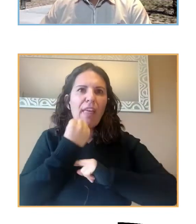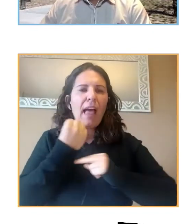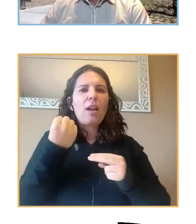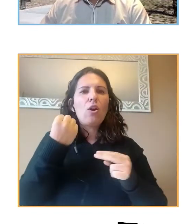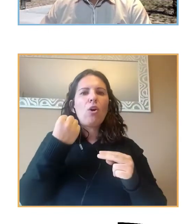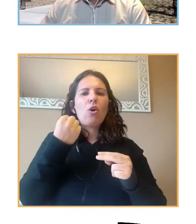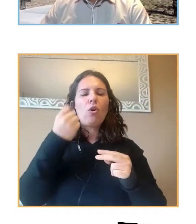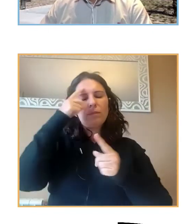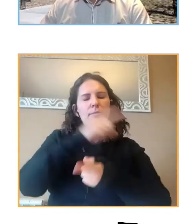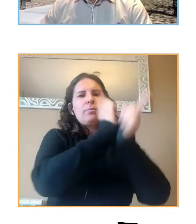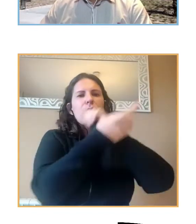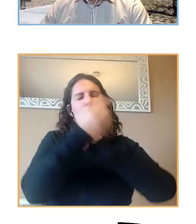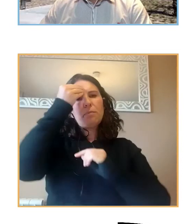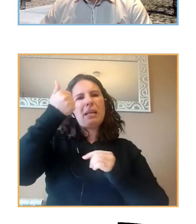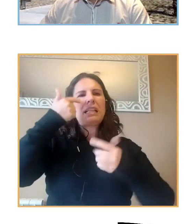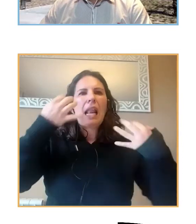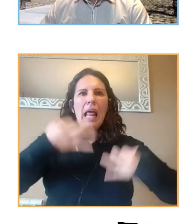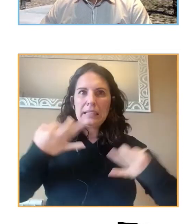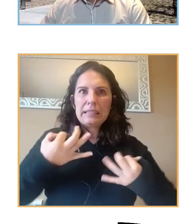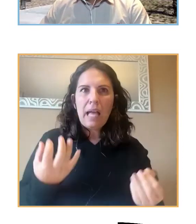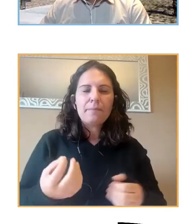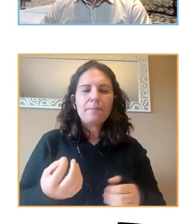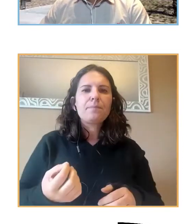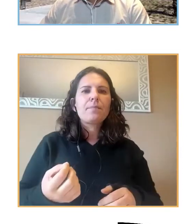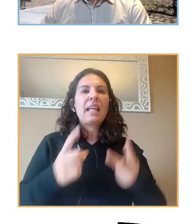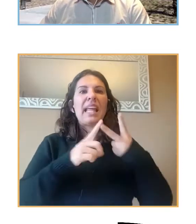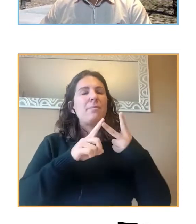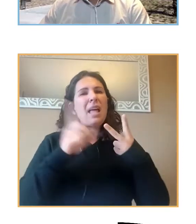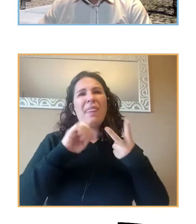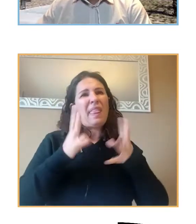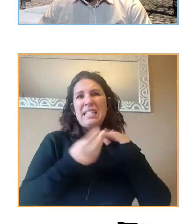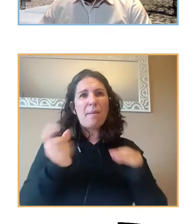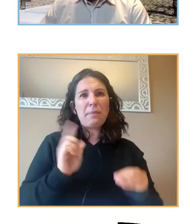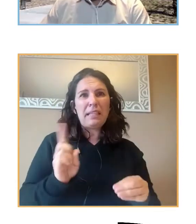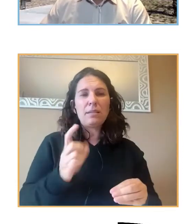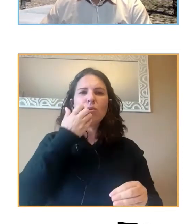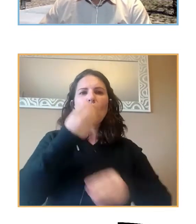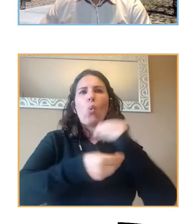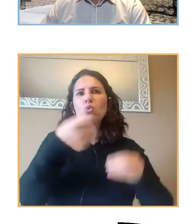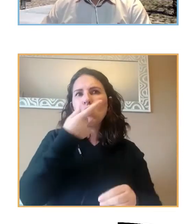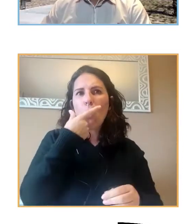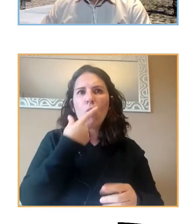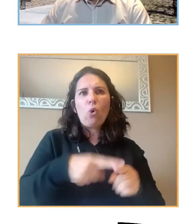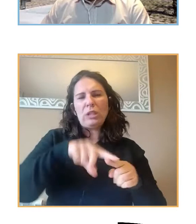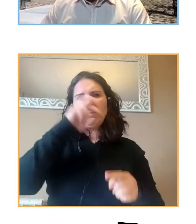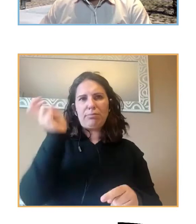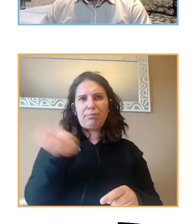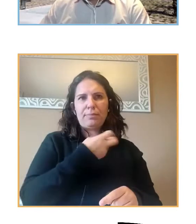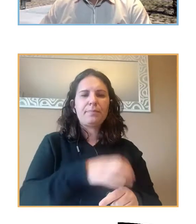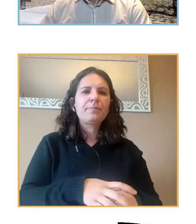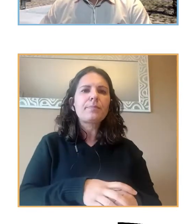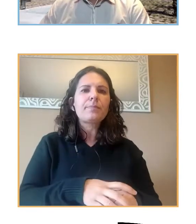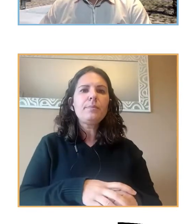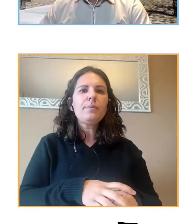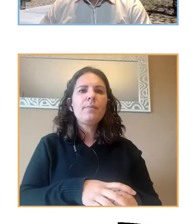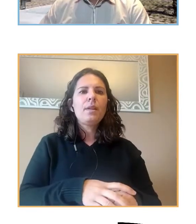más realista etcétera y entre las más desadaptativas pues el uso de sustancias etcétera bueno lo que encontramos